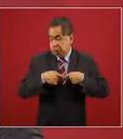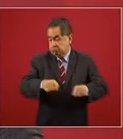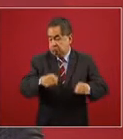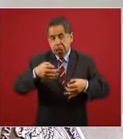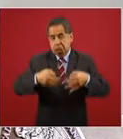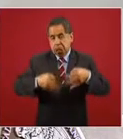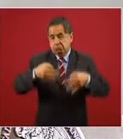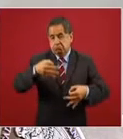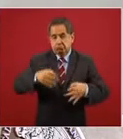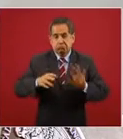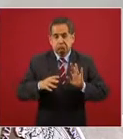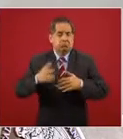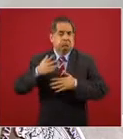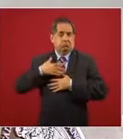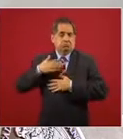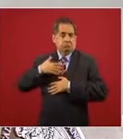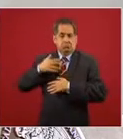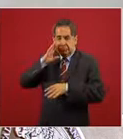no me corresponde